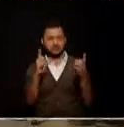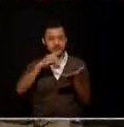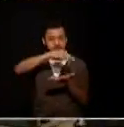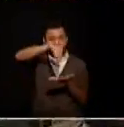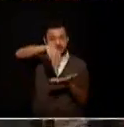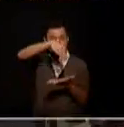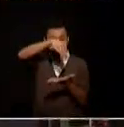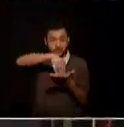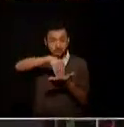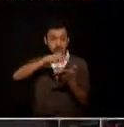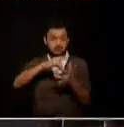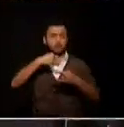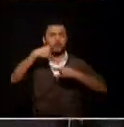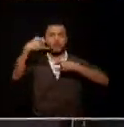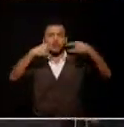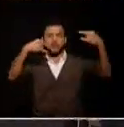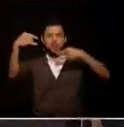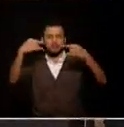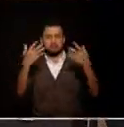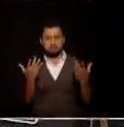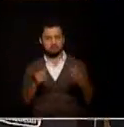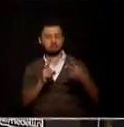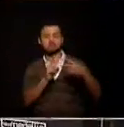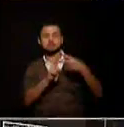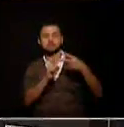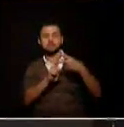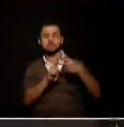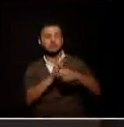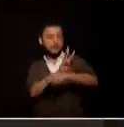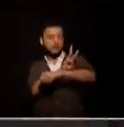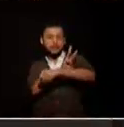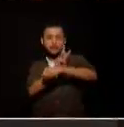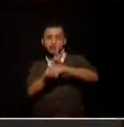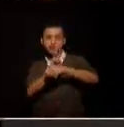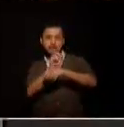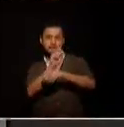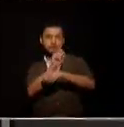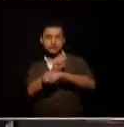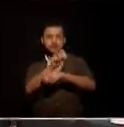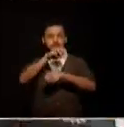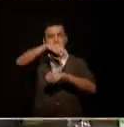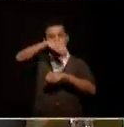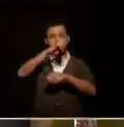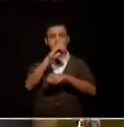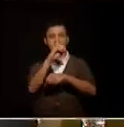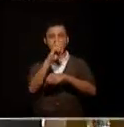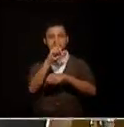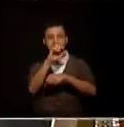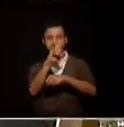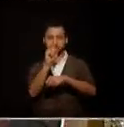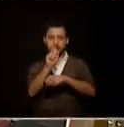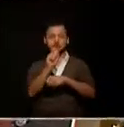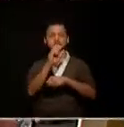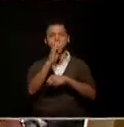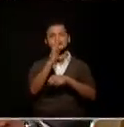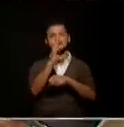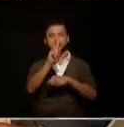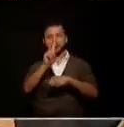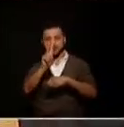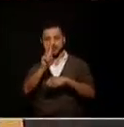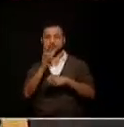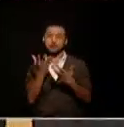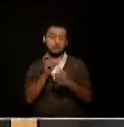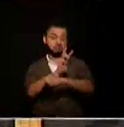señal del aire de telemedellín a través de la página triple w telemedellín punto tv y a través también de triple w